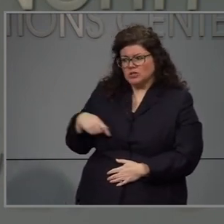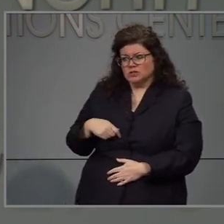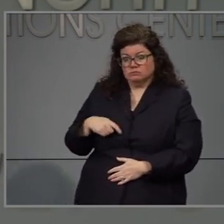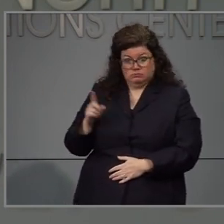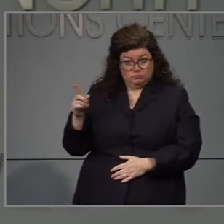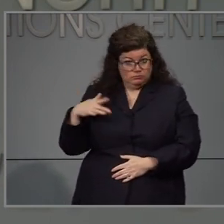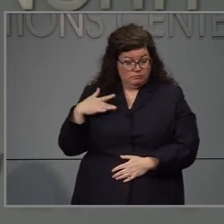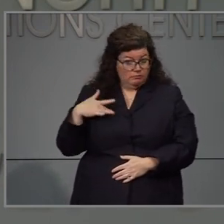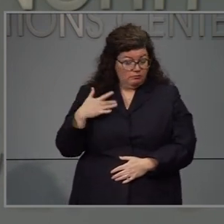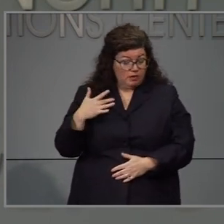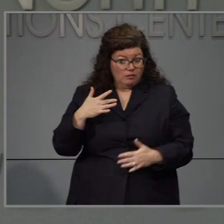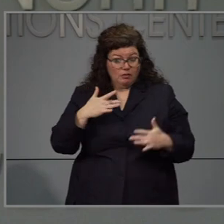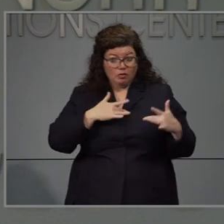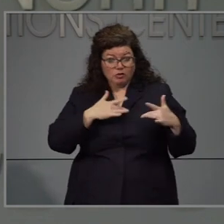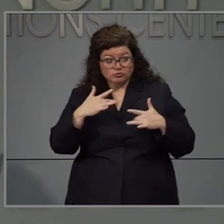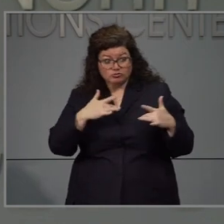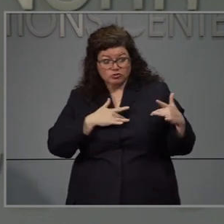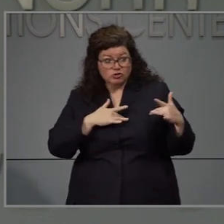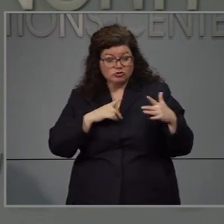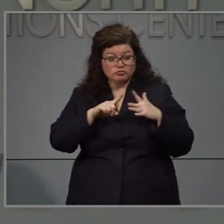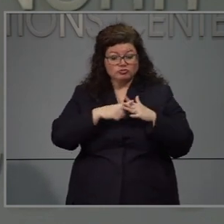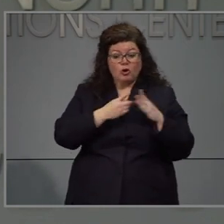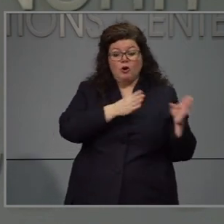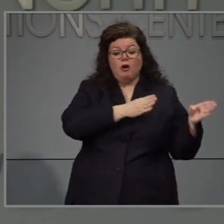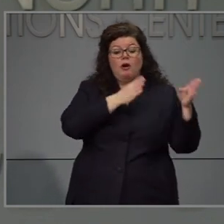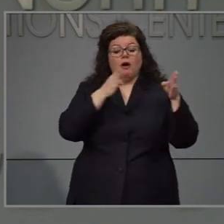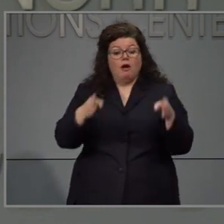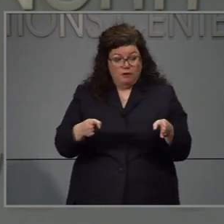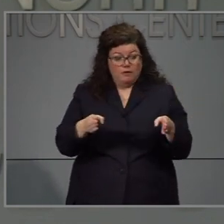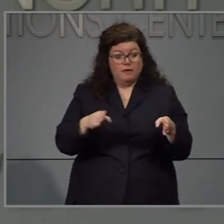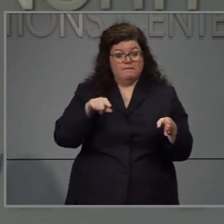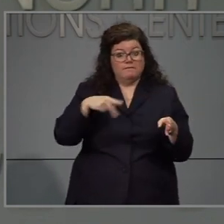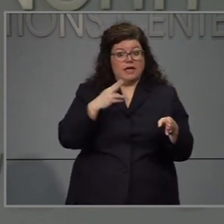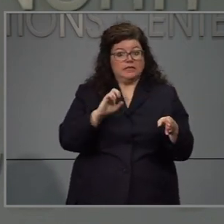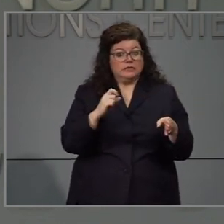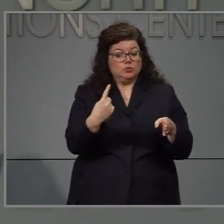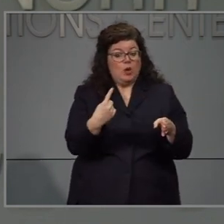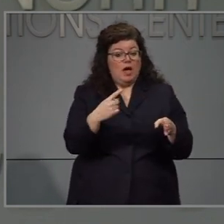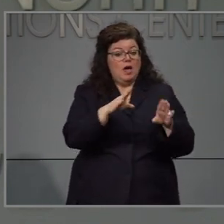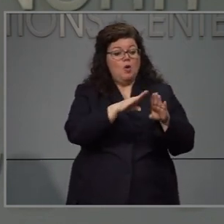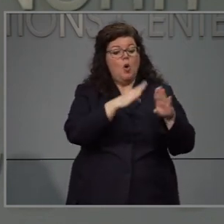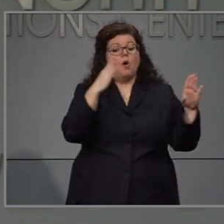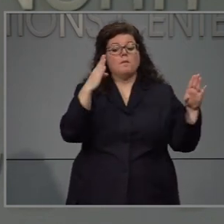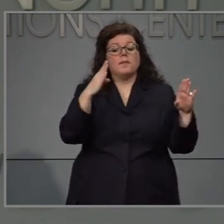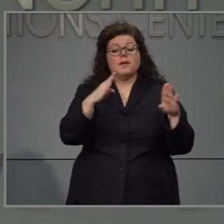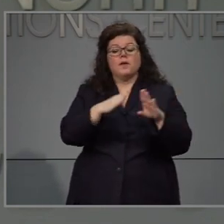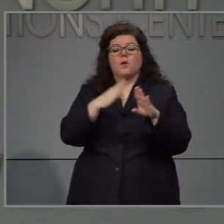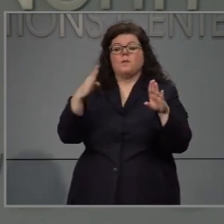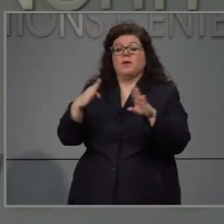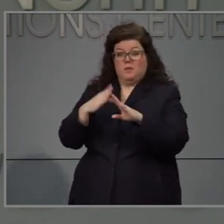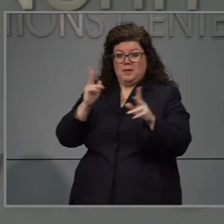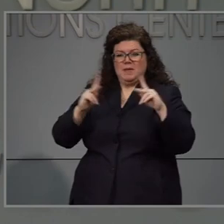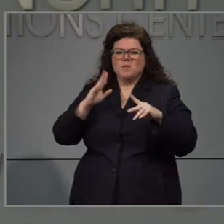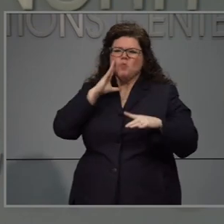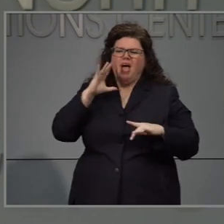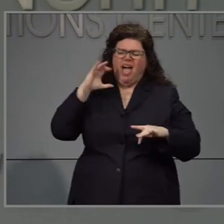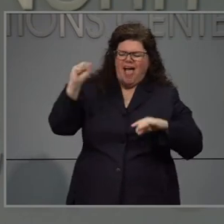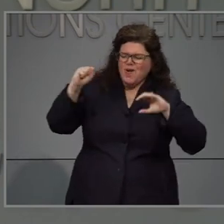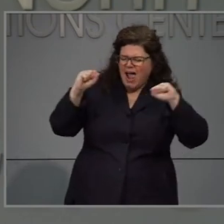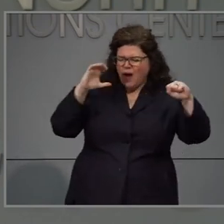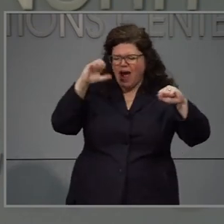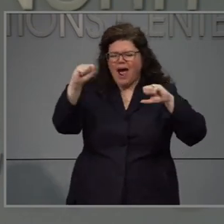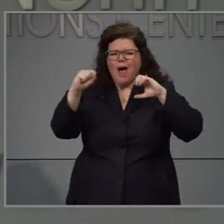Qué tan preocupado está ahora que pasamos a la fase uno, las personas van a salir más de lo que